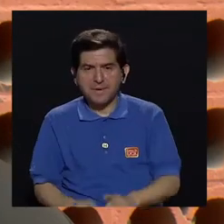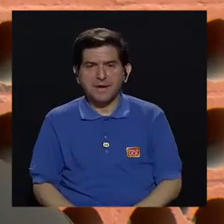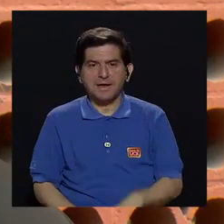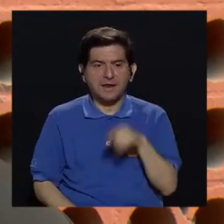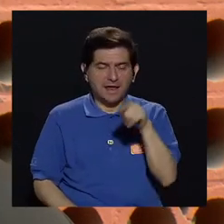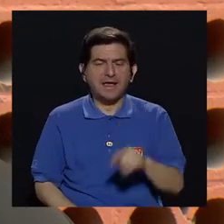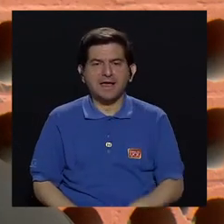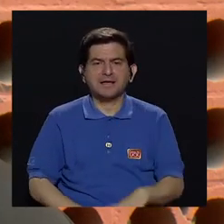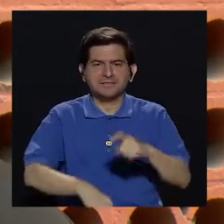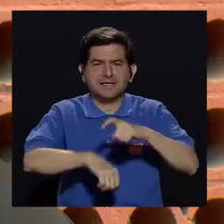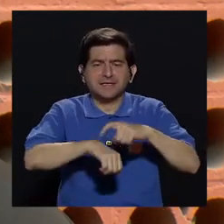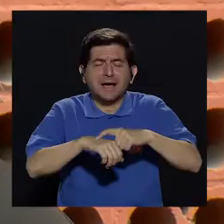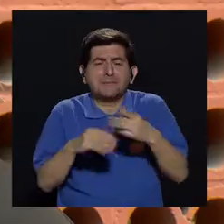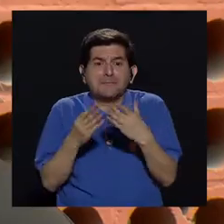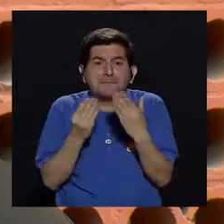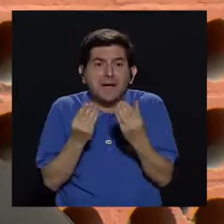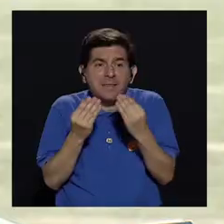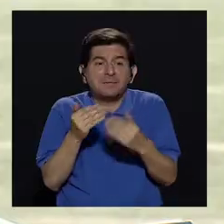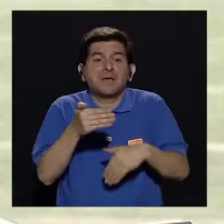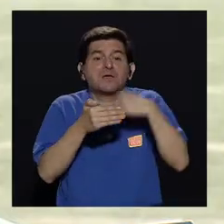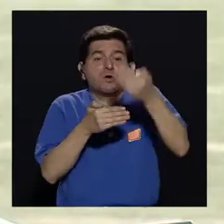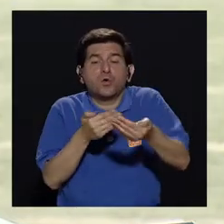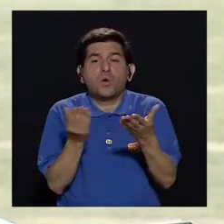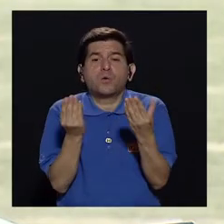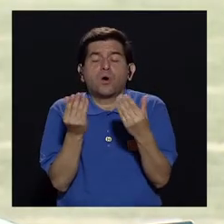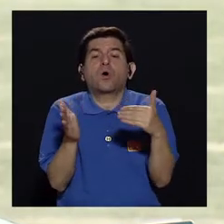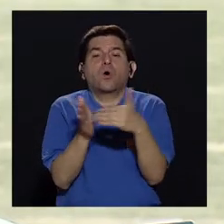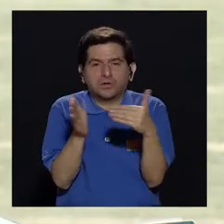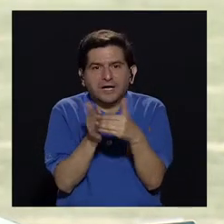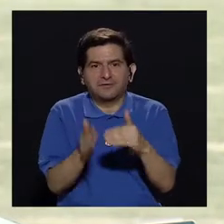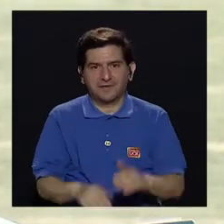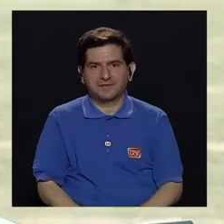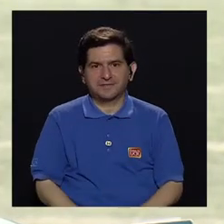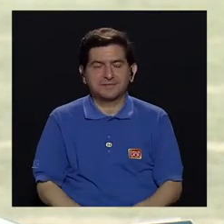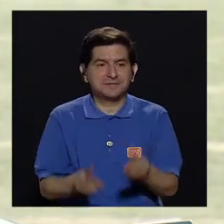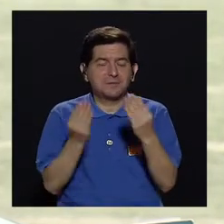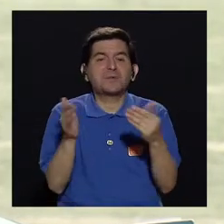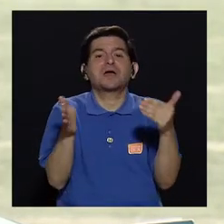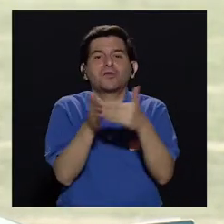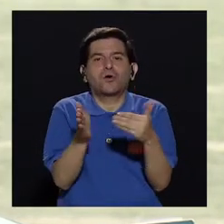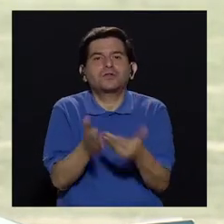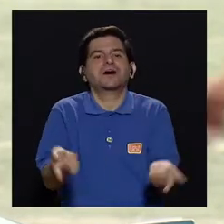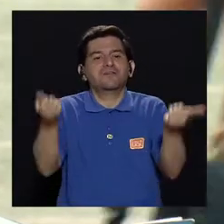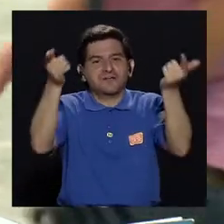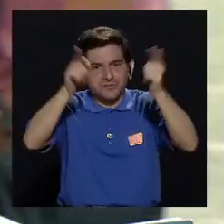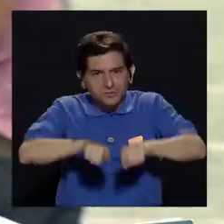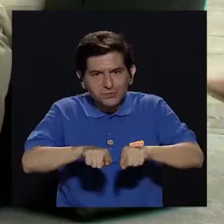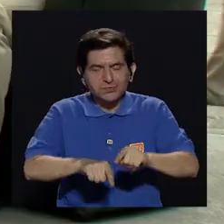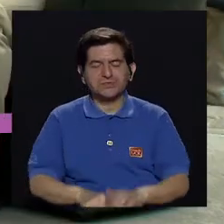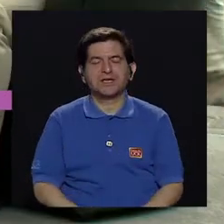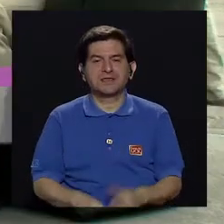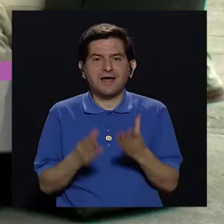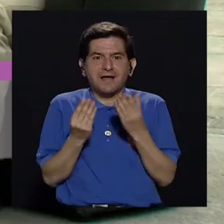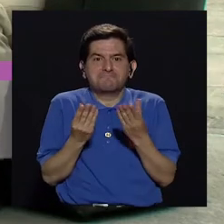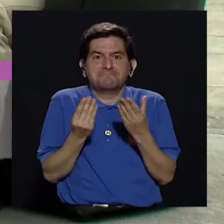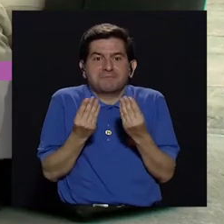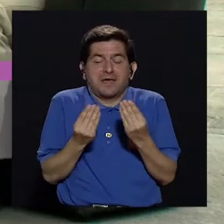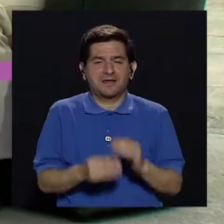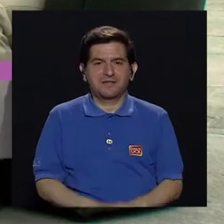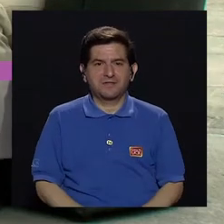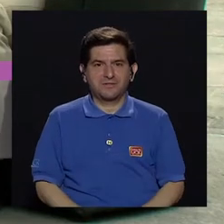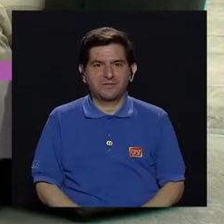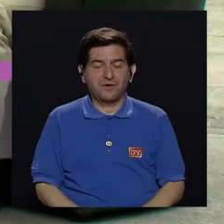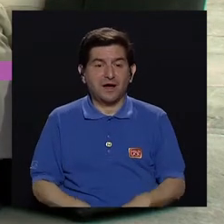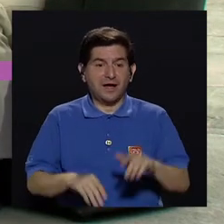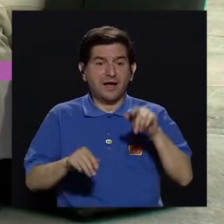entra en una fase de miedo al miedo, podríamos decirlo así, es miedo a que le vuelva a suceder un ataque de pánico y